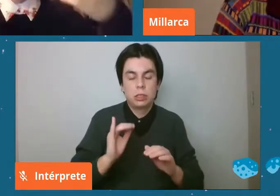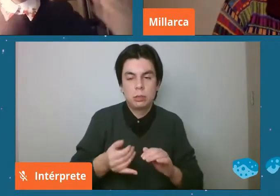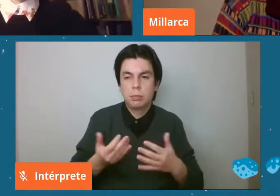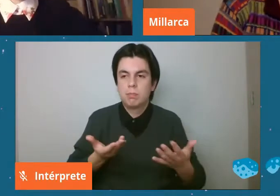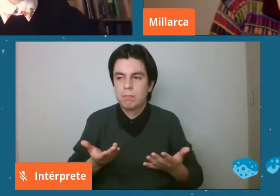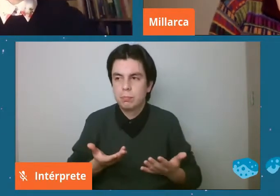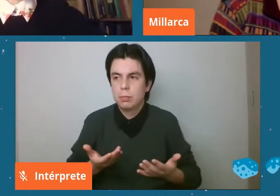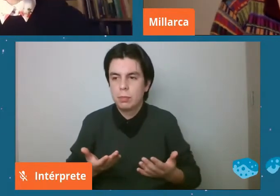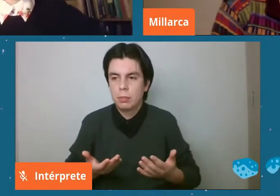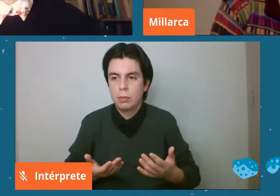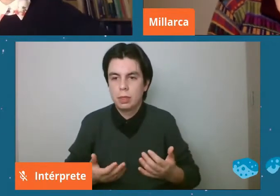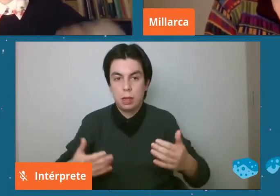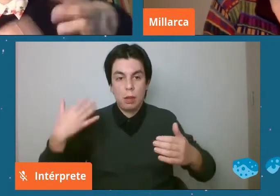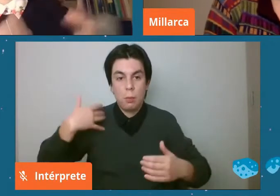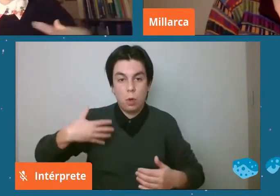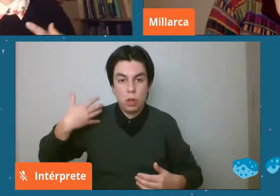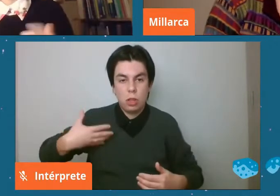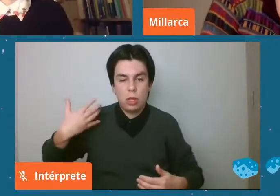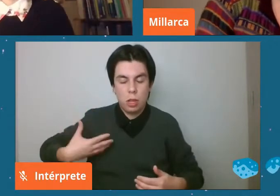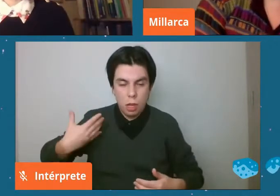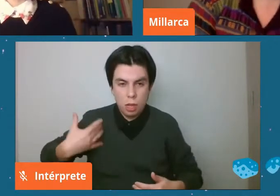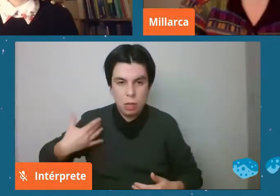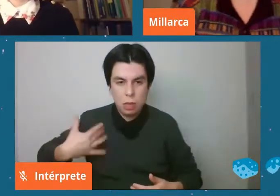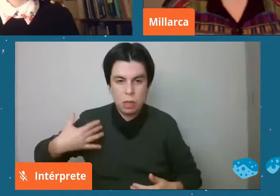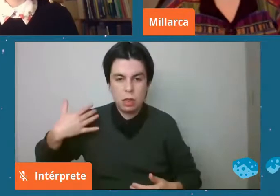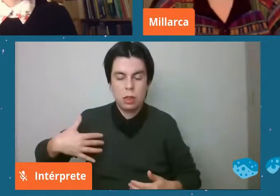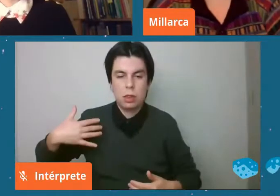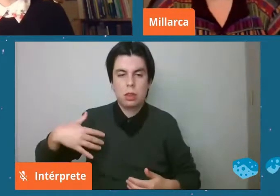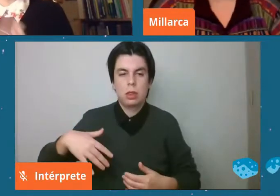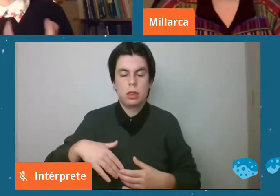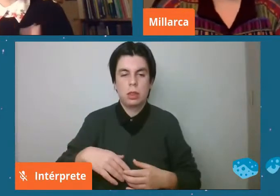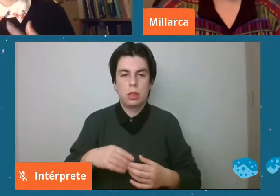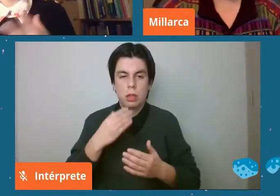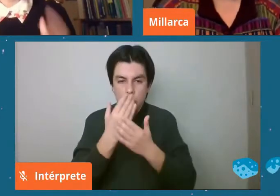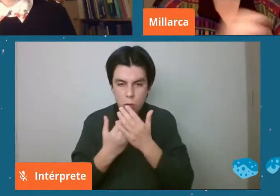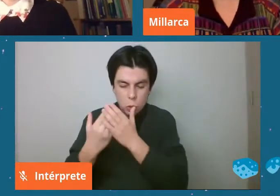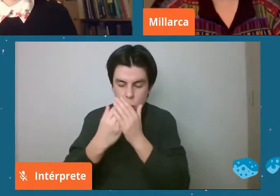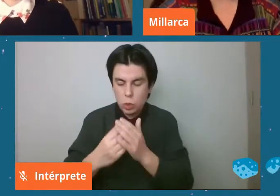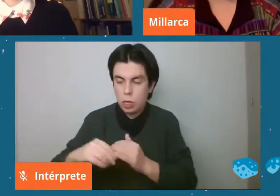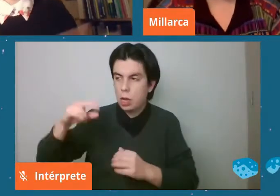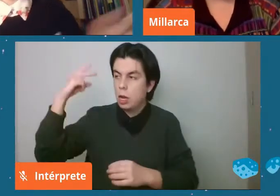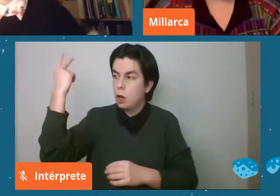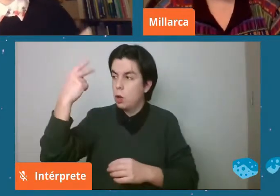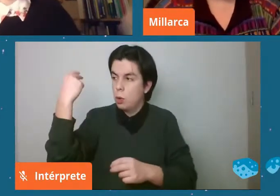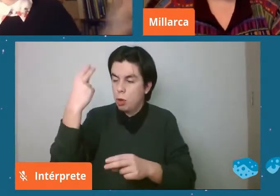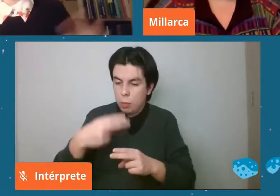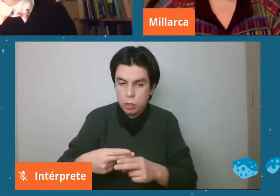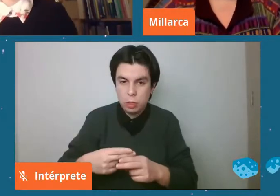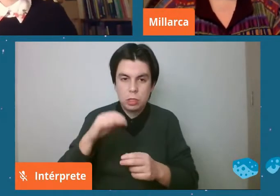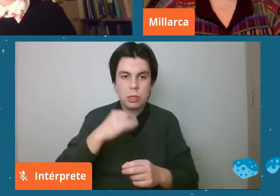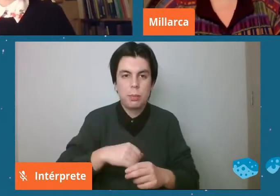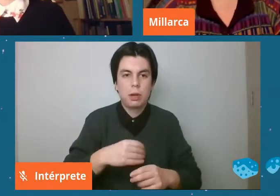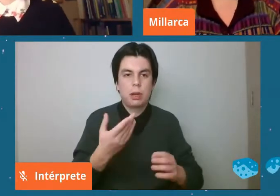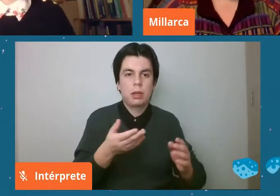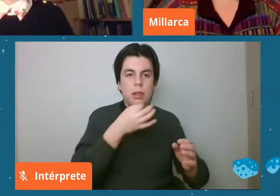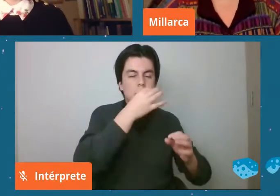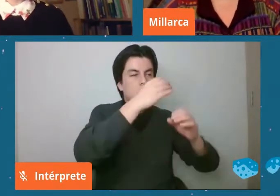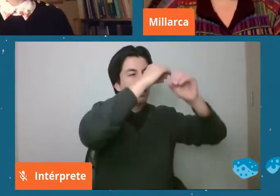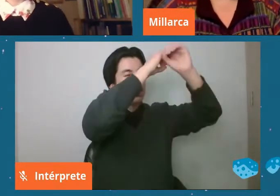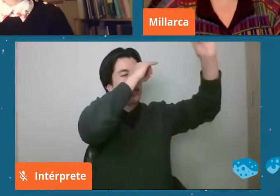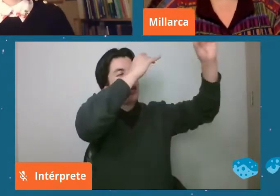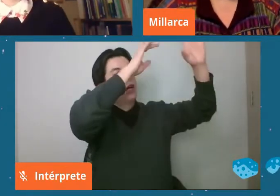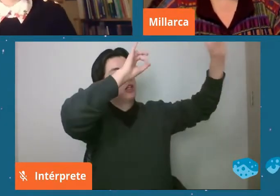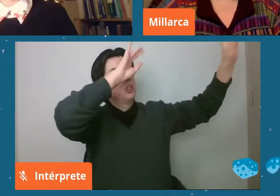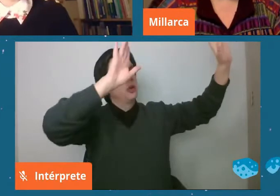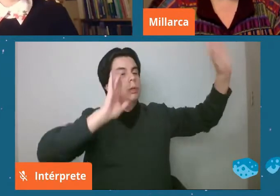a pesar de la importancia que tienen en el estudio de los meteoritos siempre estamos hablando como del lado de la astronomía